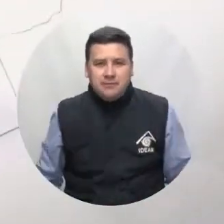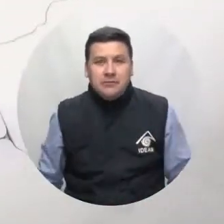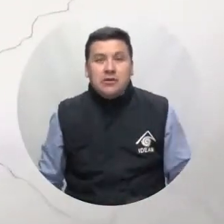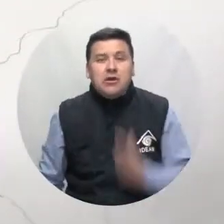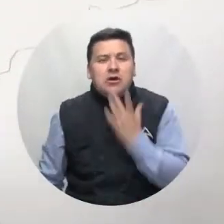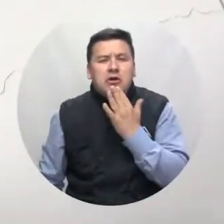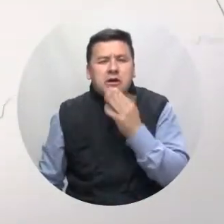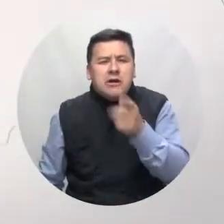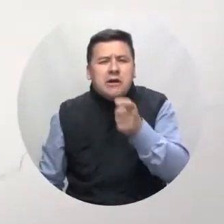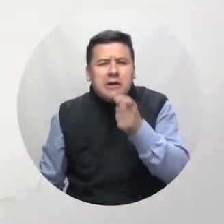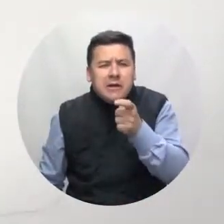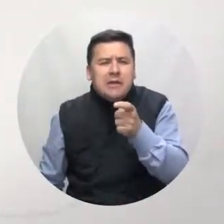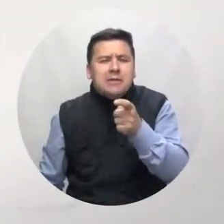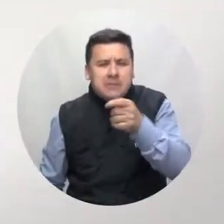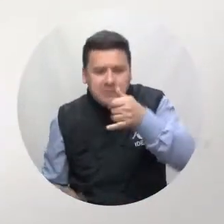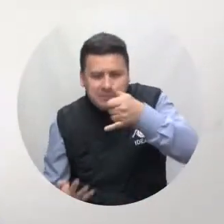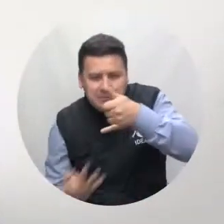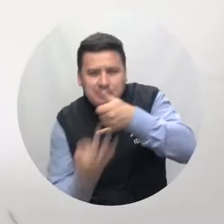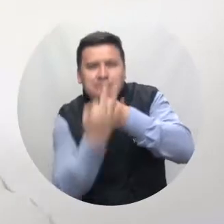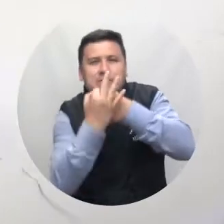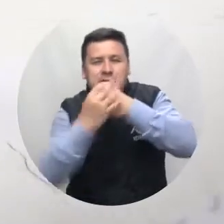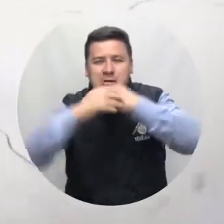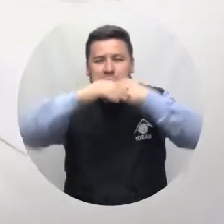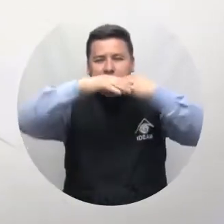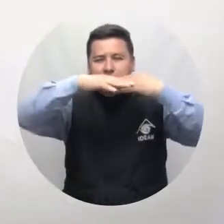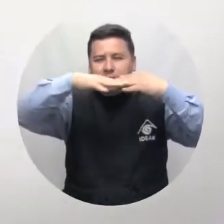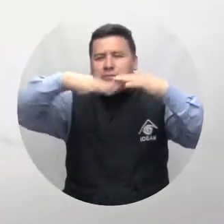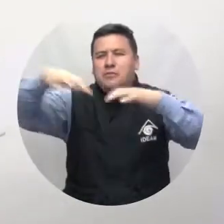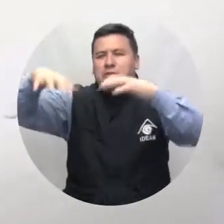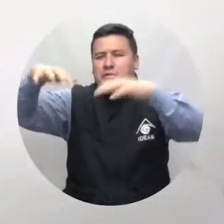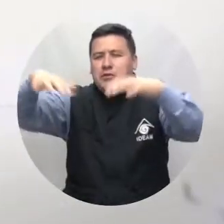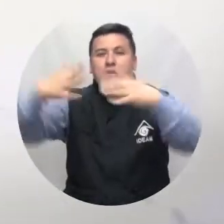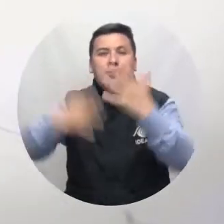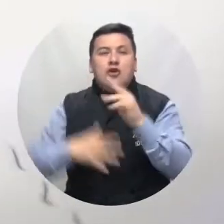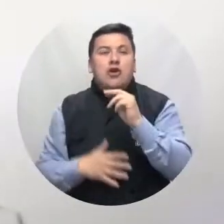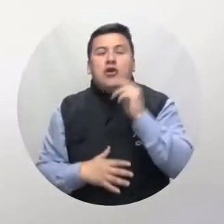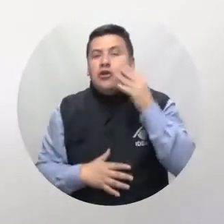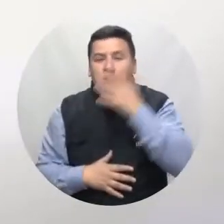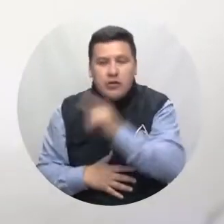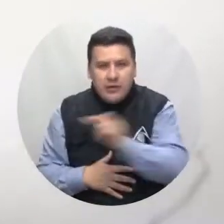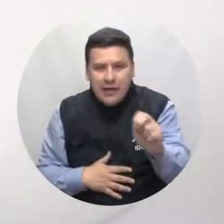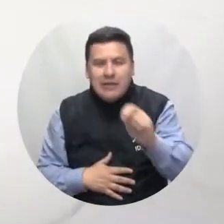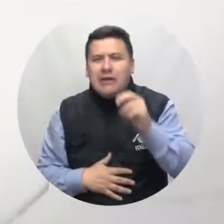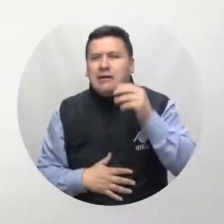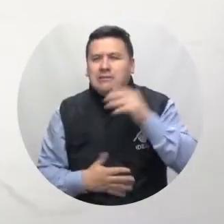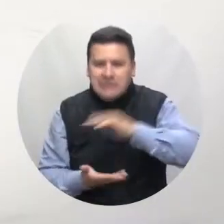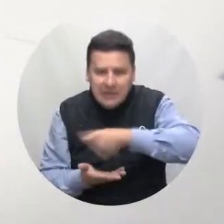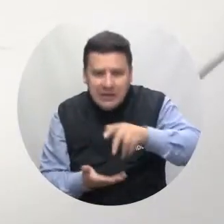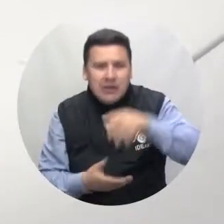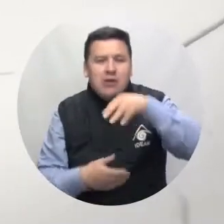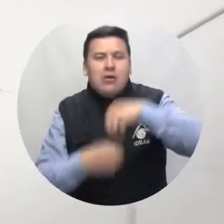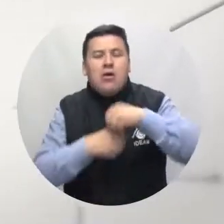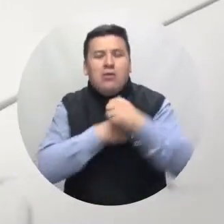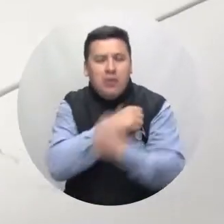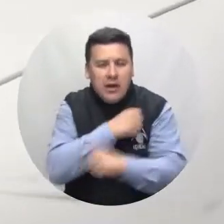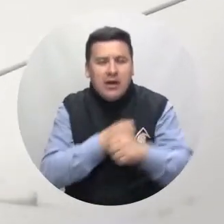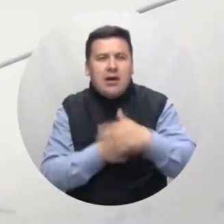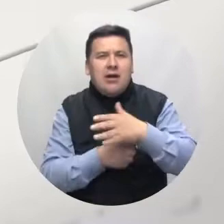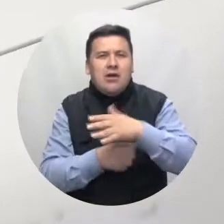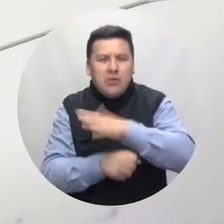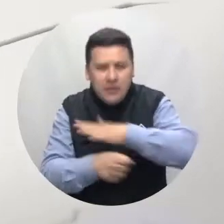Cielo gris y pasado por agua tendremos sobre la región andina, principalmente en el norte de Santander, Santander, Boyacá, Antioquia,